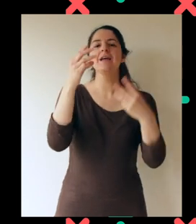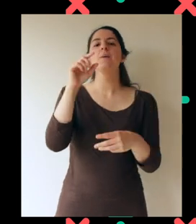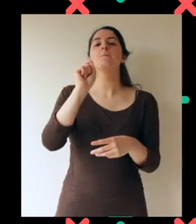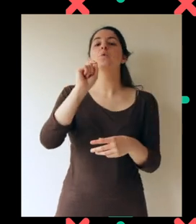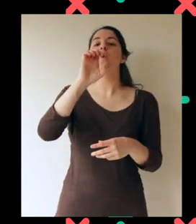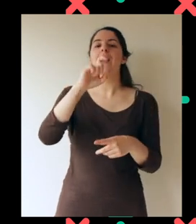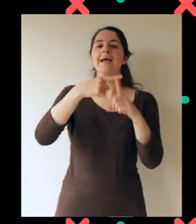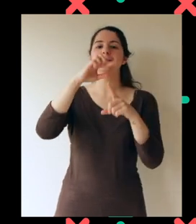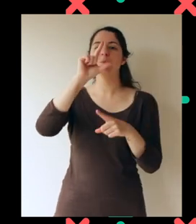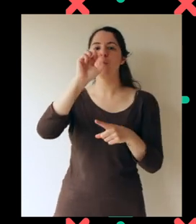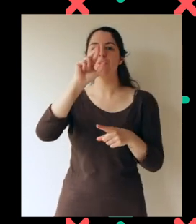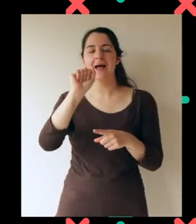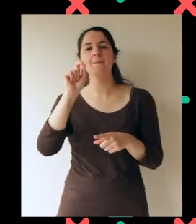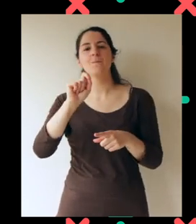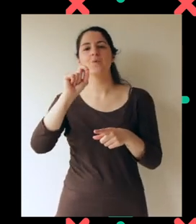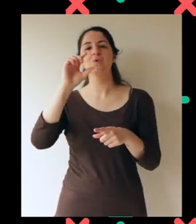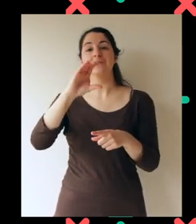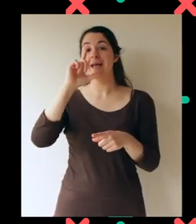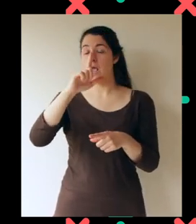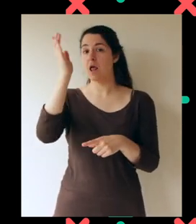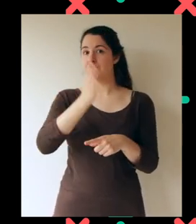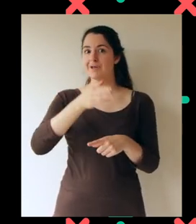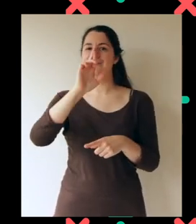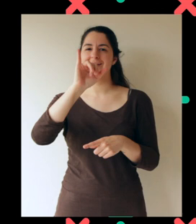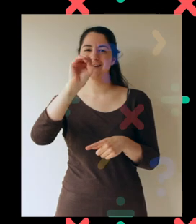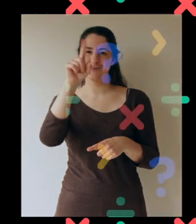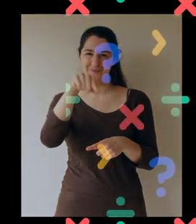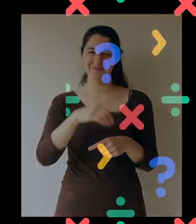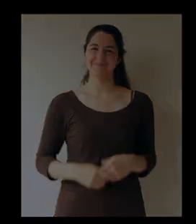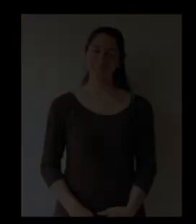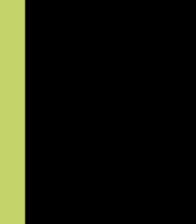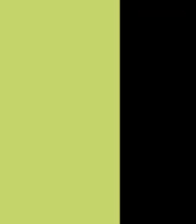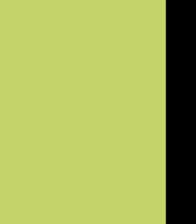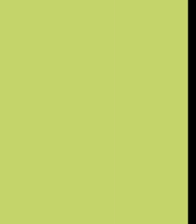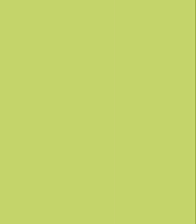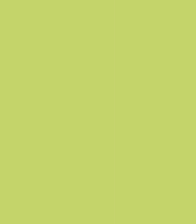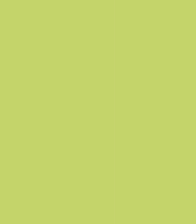.explora.cl.ríos.